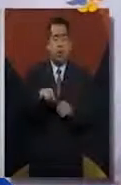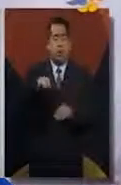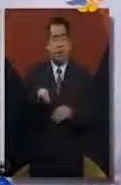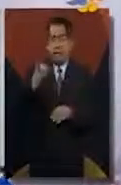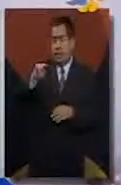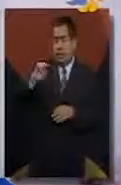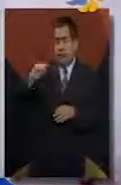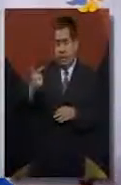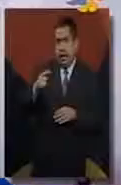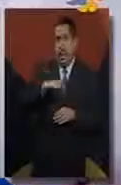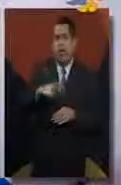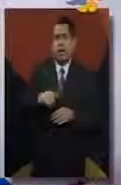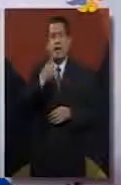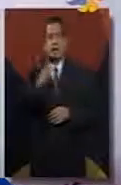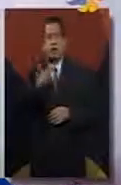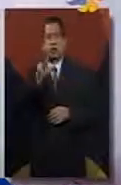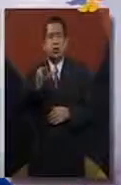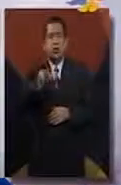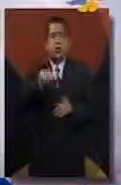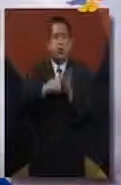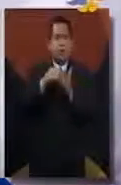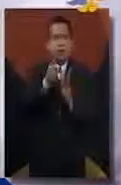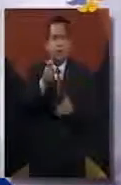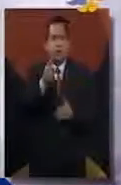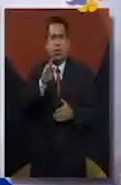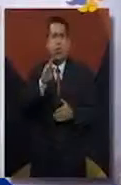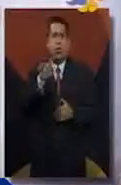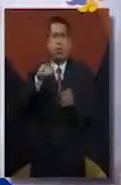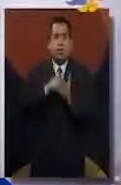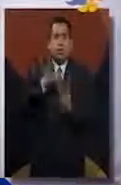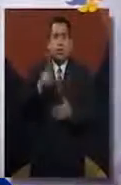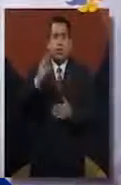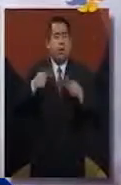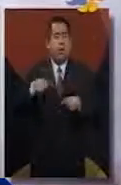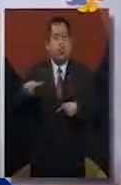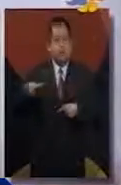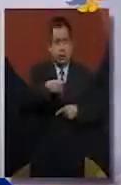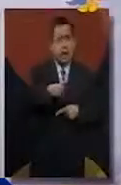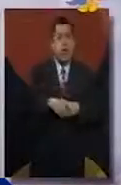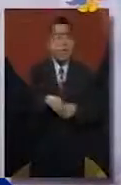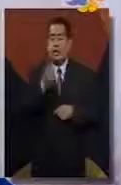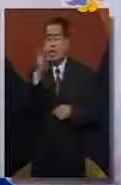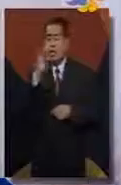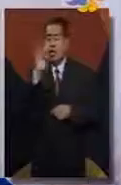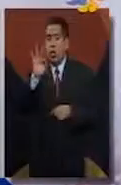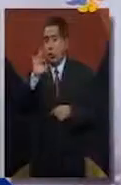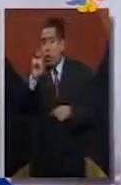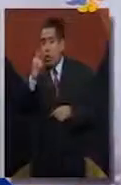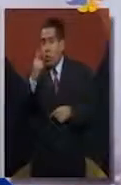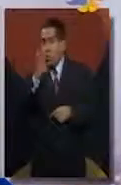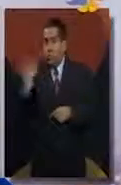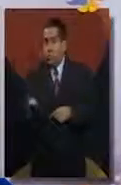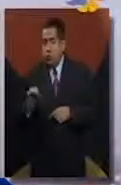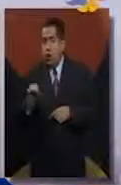en México hay 118.395.054 habitantes, de los cuales 51% son mujeres y